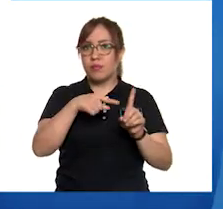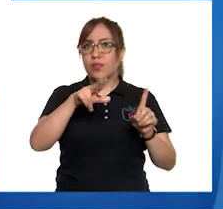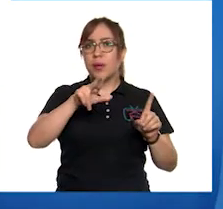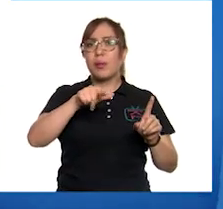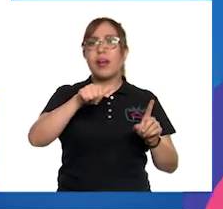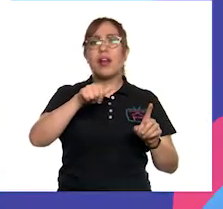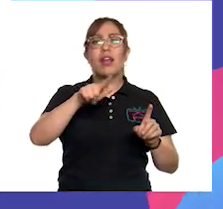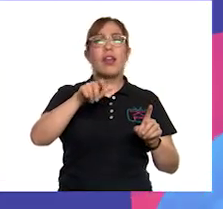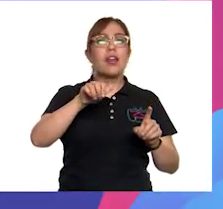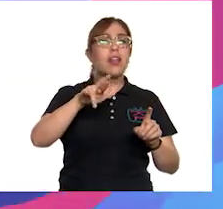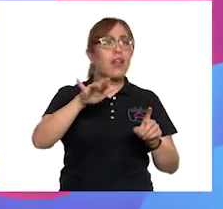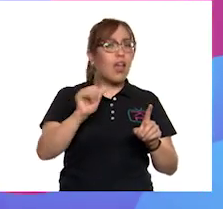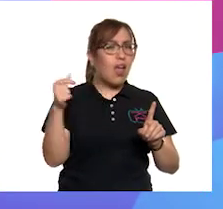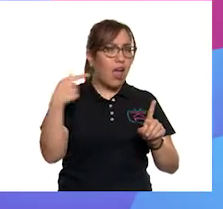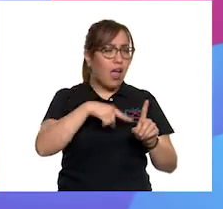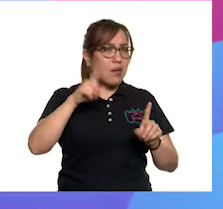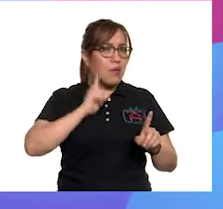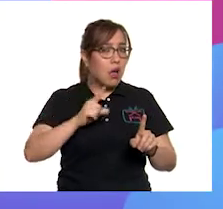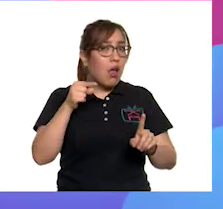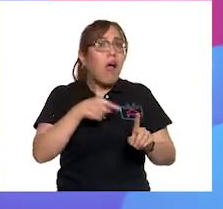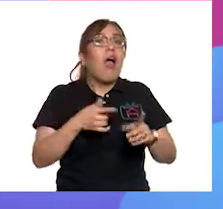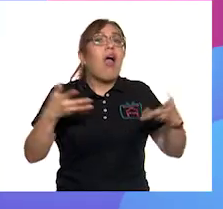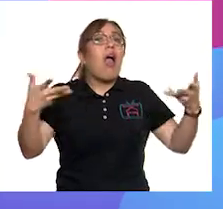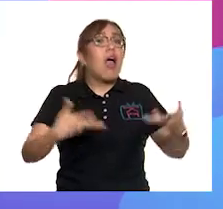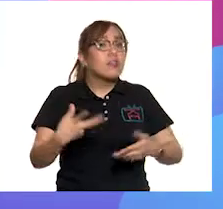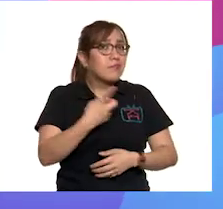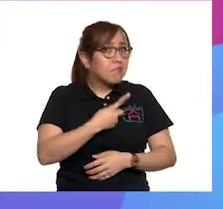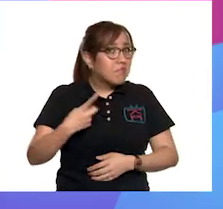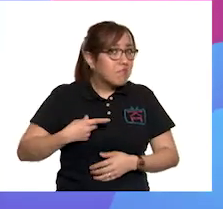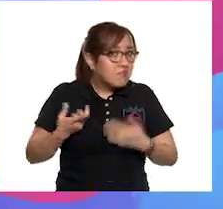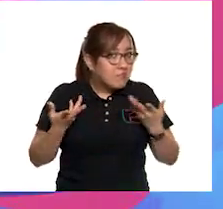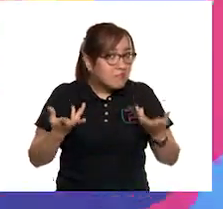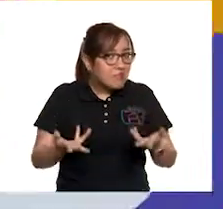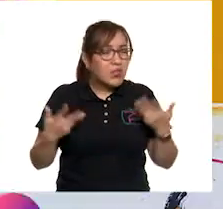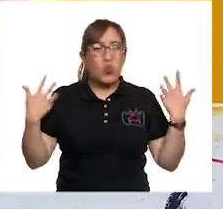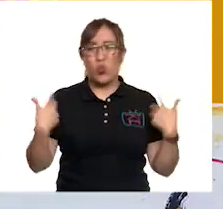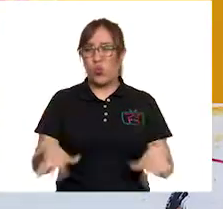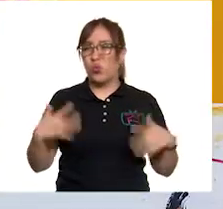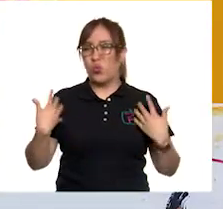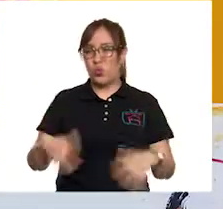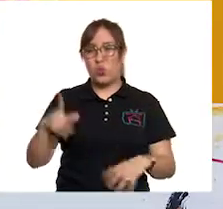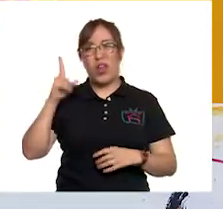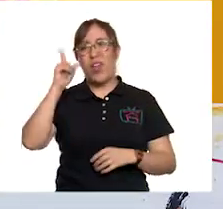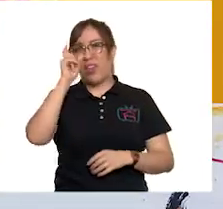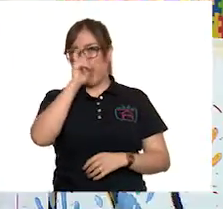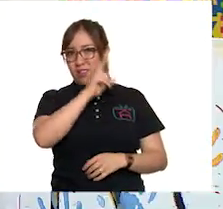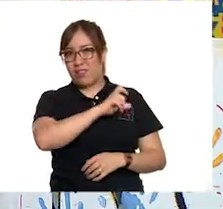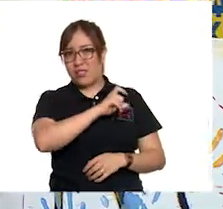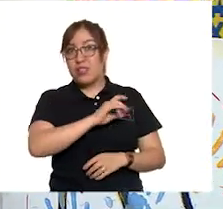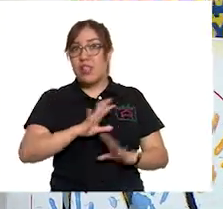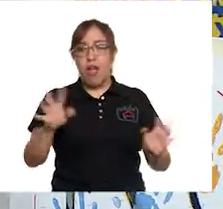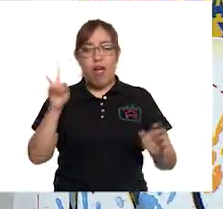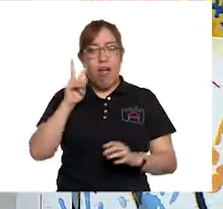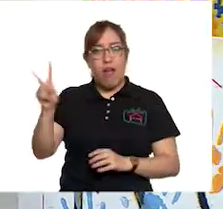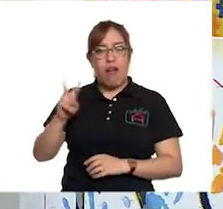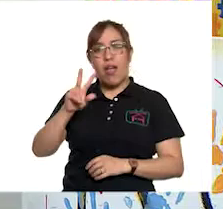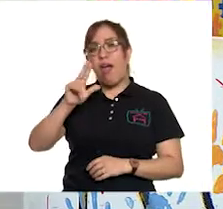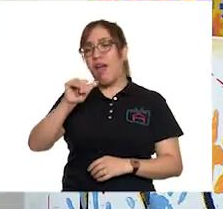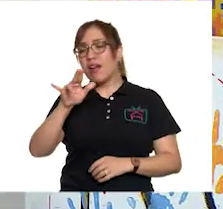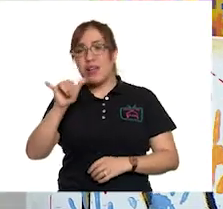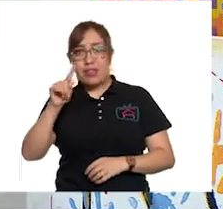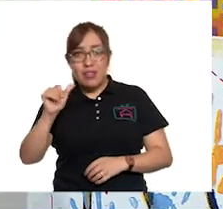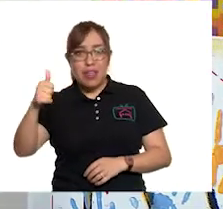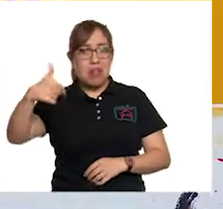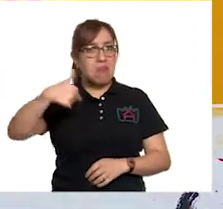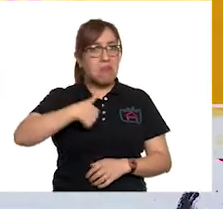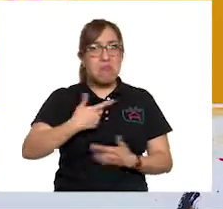Valeria? ¡Uy! A ver, a a ¡Qué complicada situación! ¡Uy, qué haría! Ya ve, maestra, mi Anita ni yo